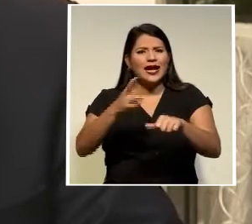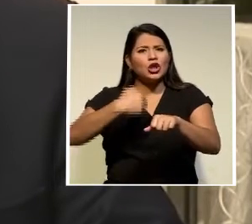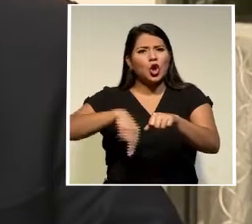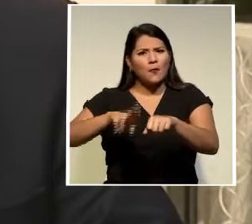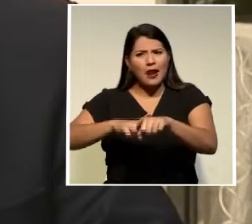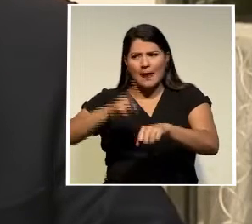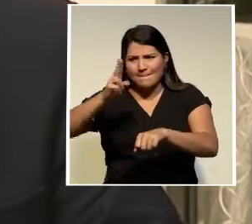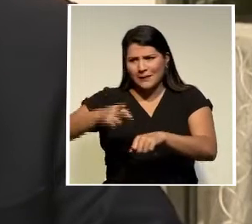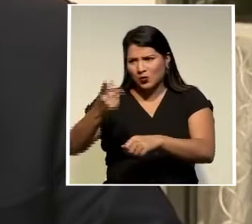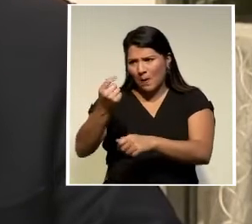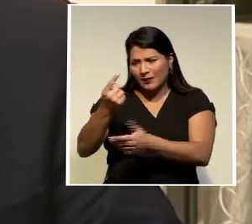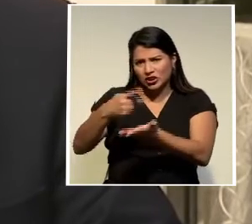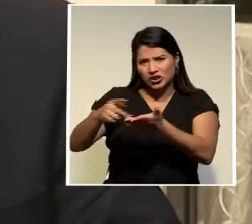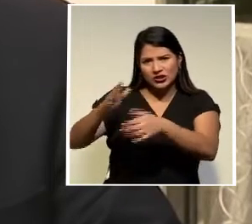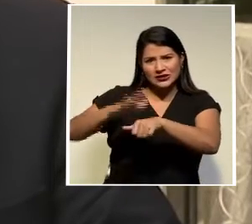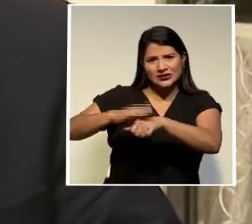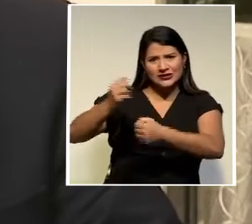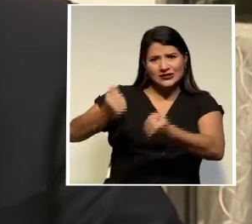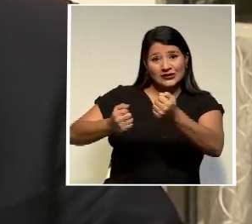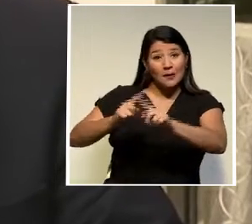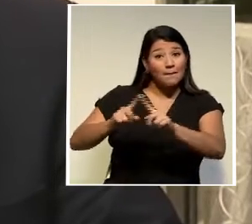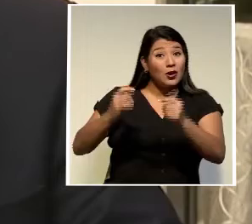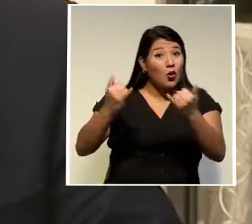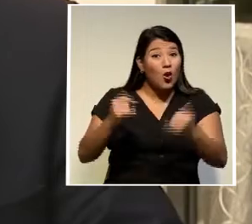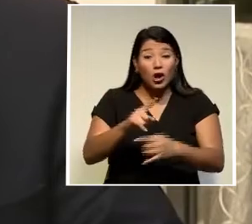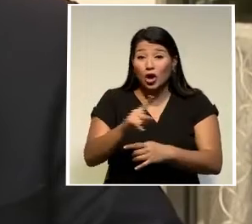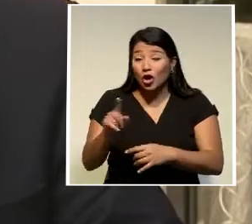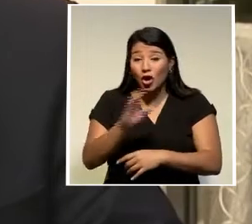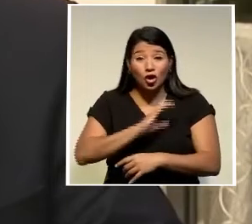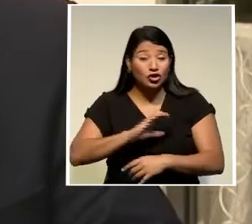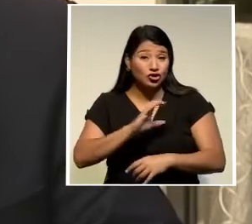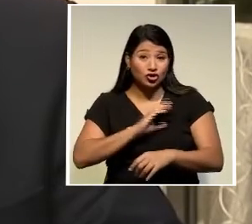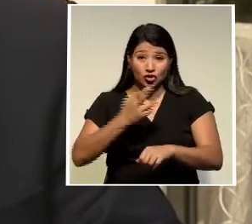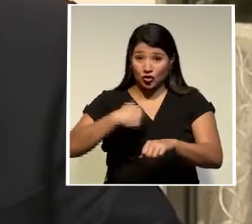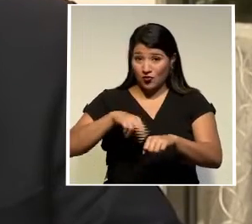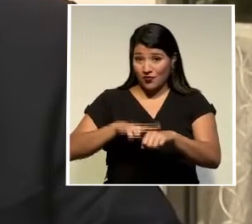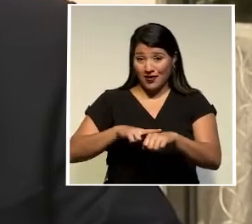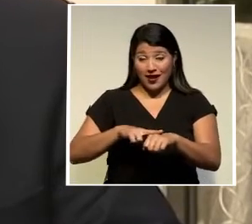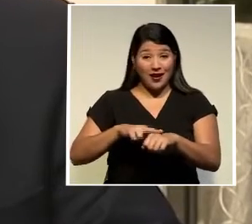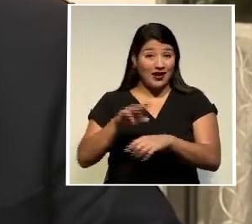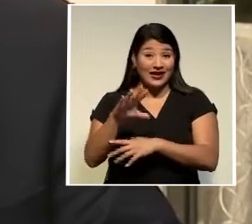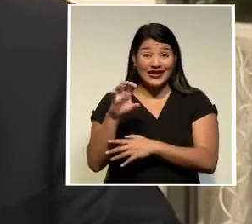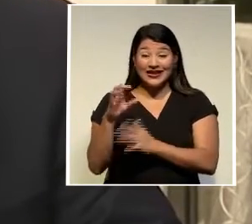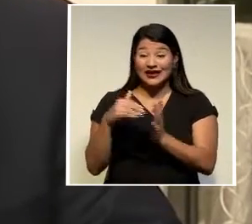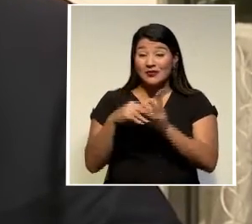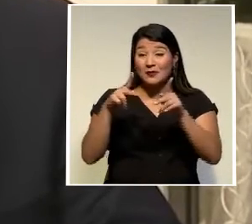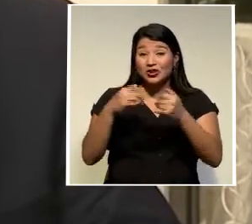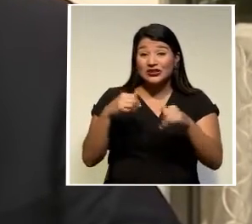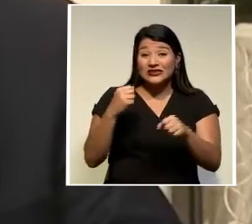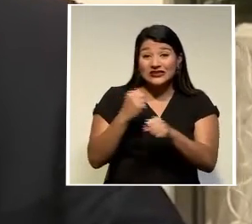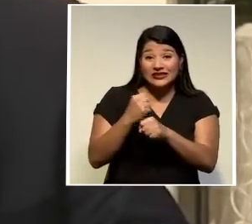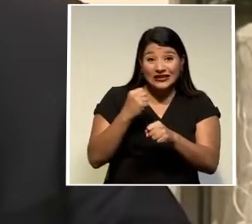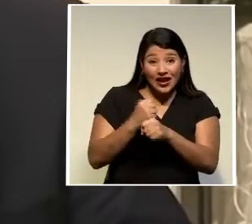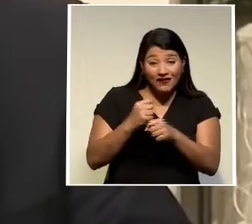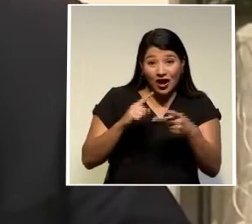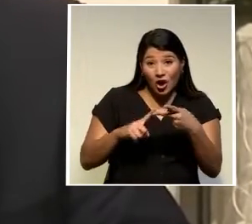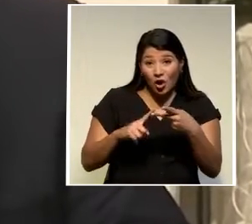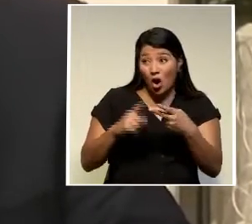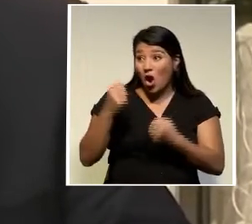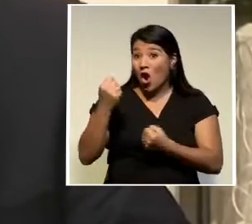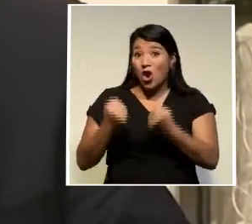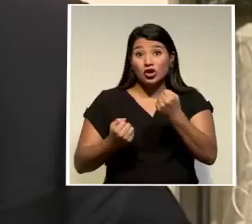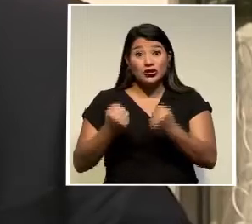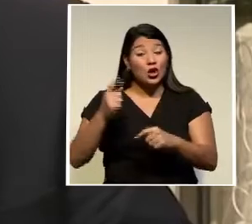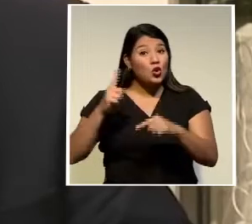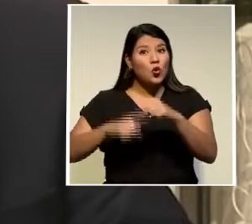500 mil personas sin trabajo los vehículos no pudieron salir a circular todo lo que hubieran